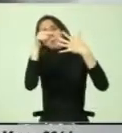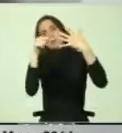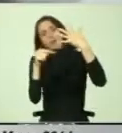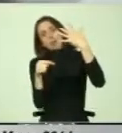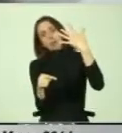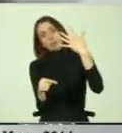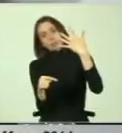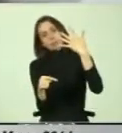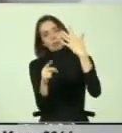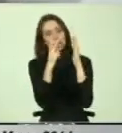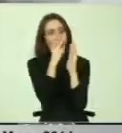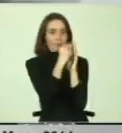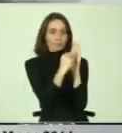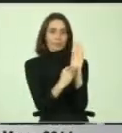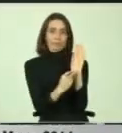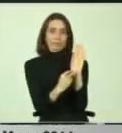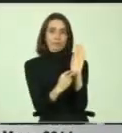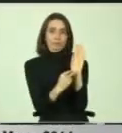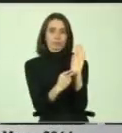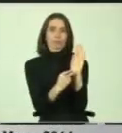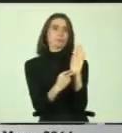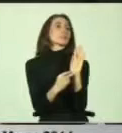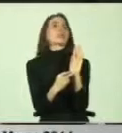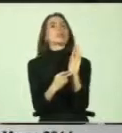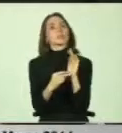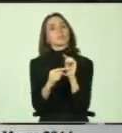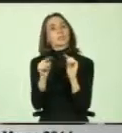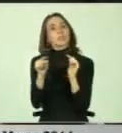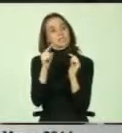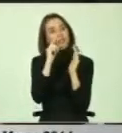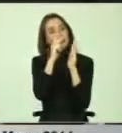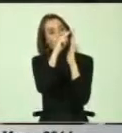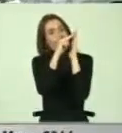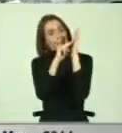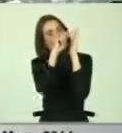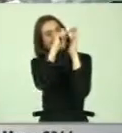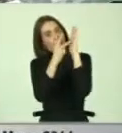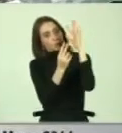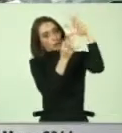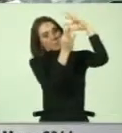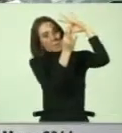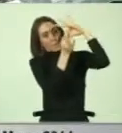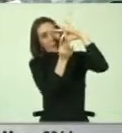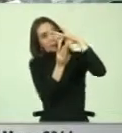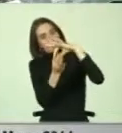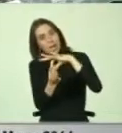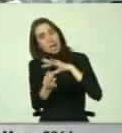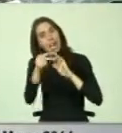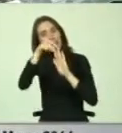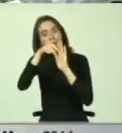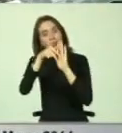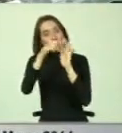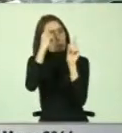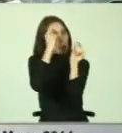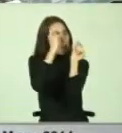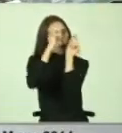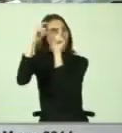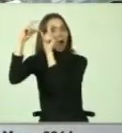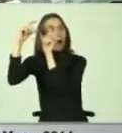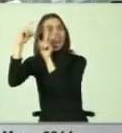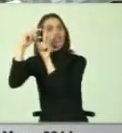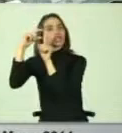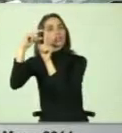si nos ponemos a analizarla. Esta interpretación armónica de todas sus normas nos entrega un marco conceptual para decir